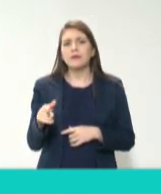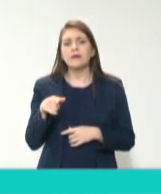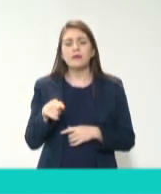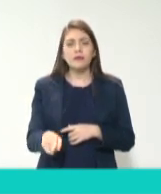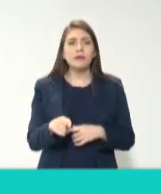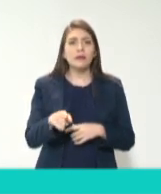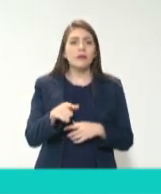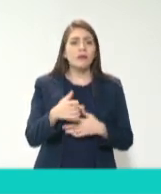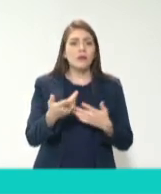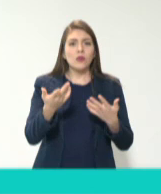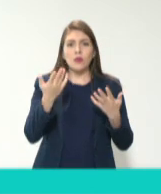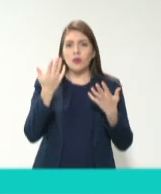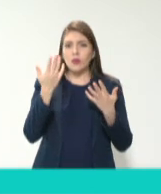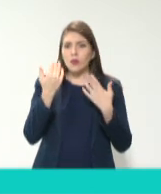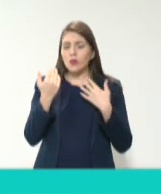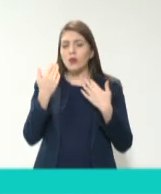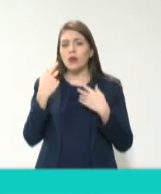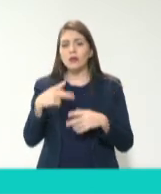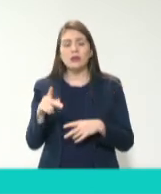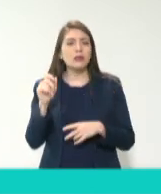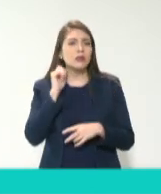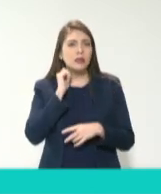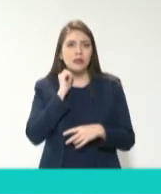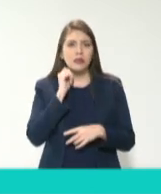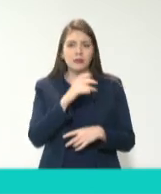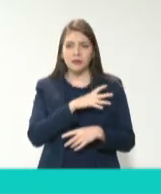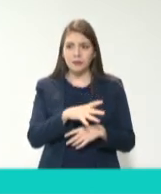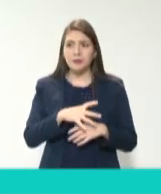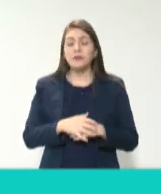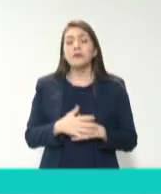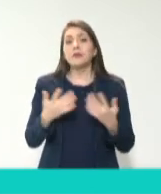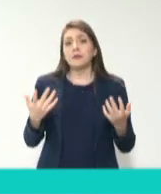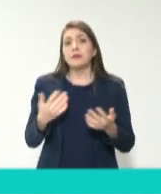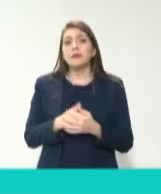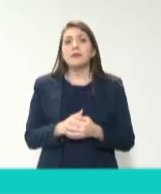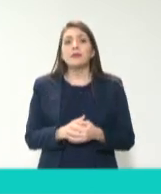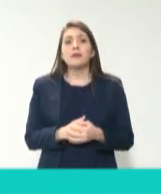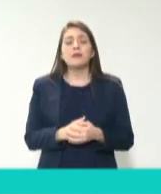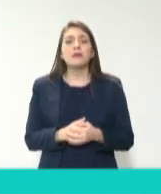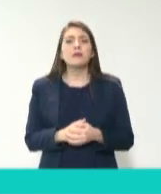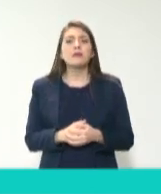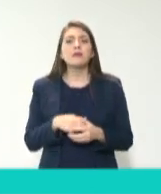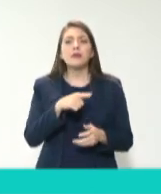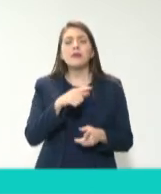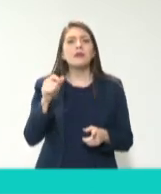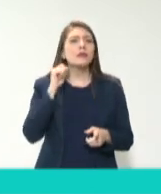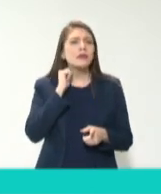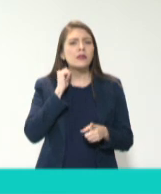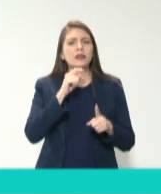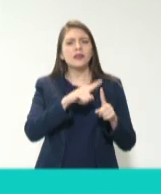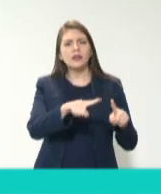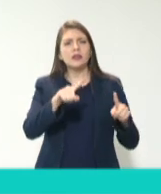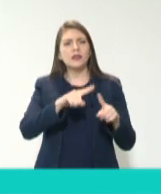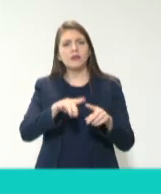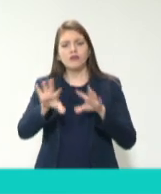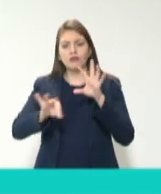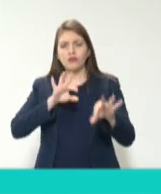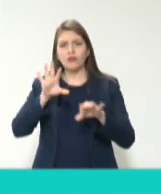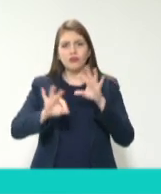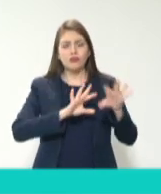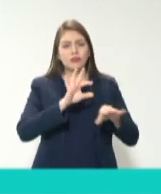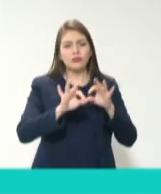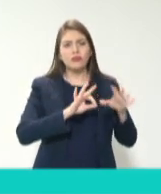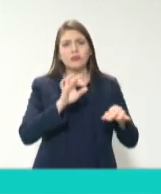sino que no hay objeción de parte del Senado. Entonces, el Senado tiene una gran inferencia en el nombramiento de todos los sujetos que